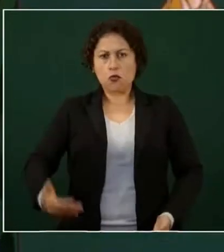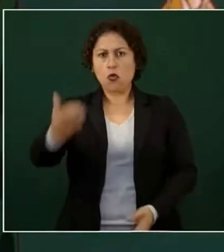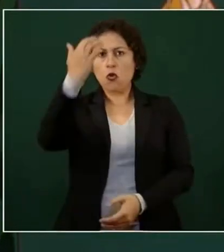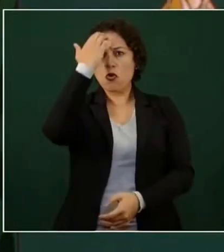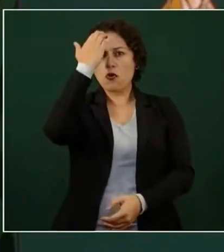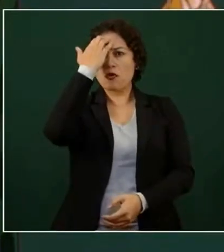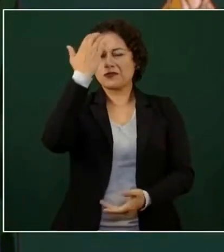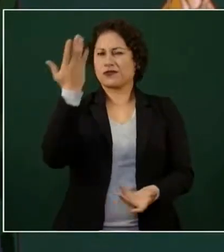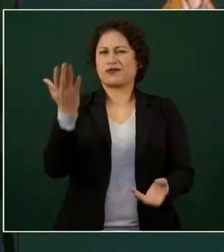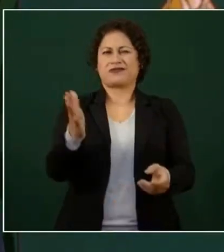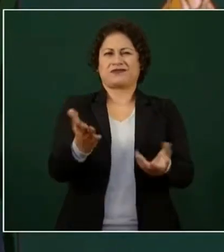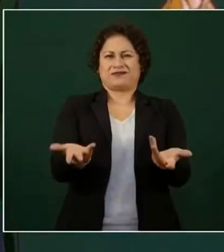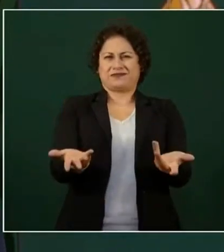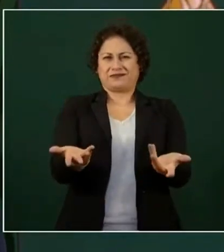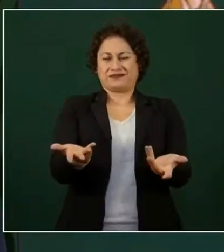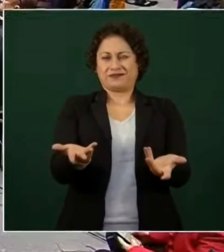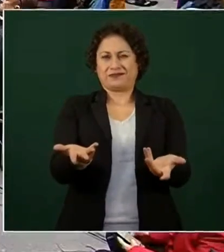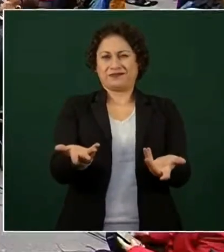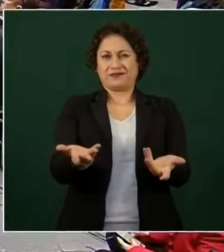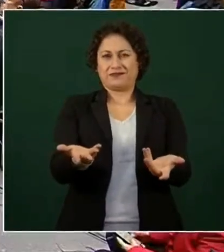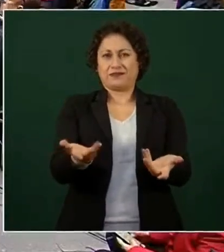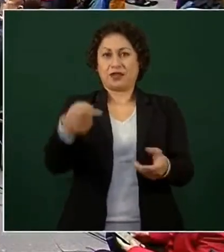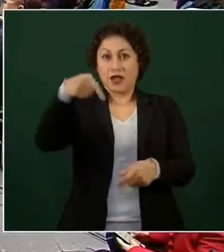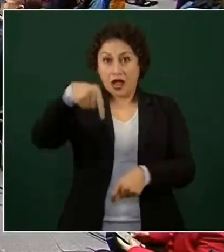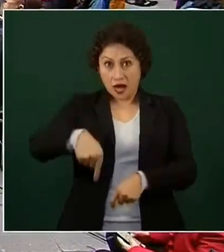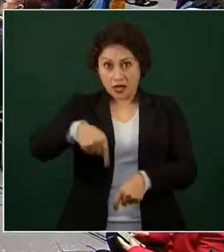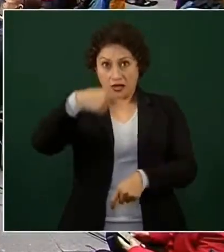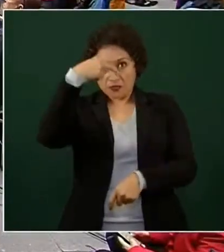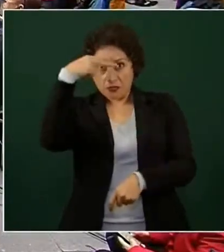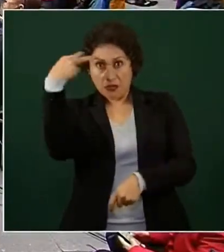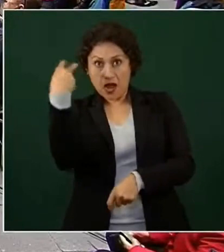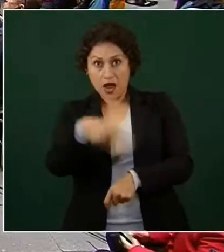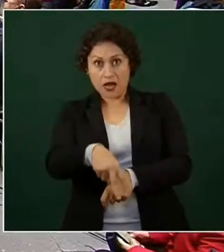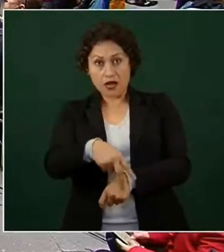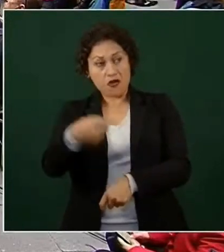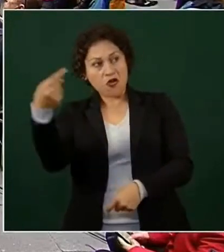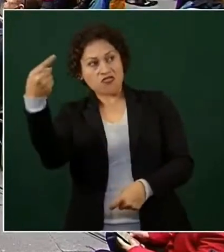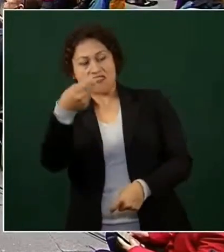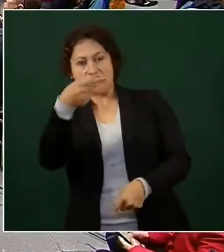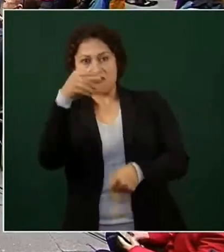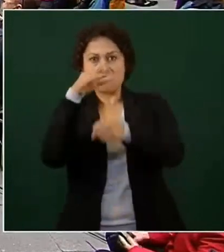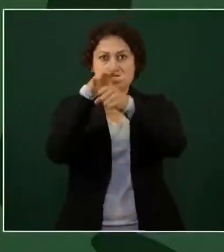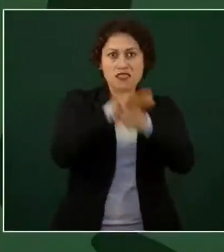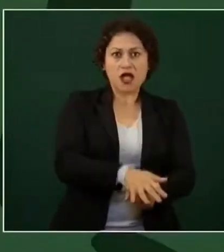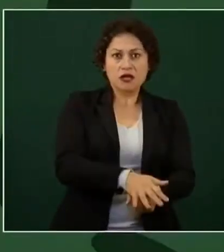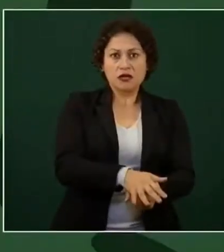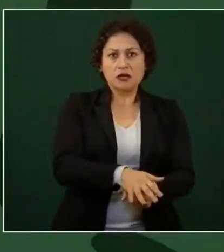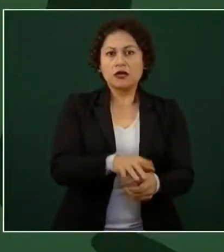Si no hay autoritarismo, ¿dónde están los presos políticos?